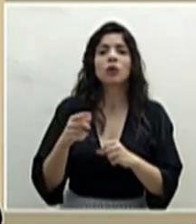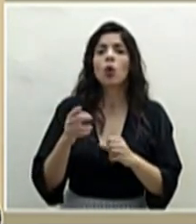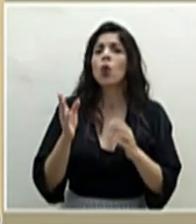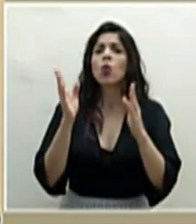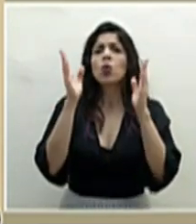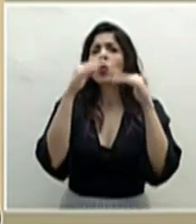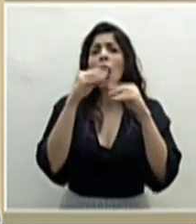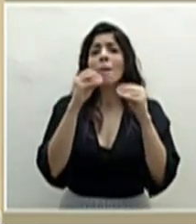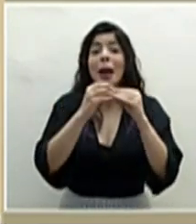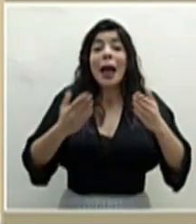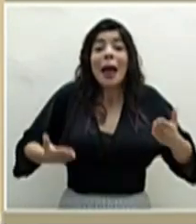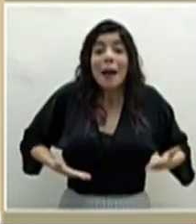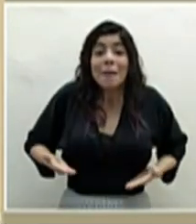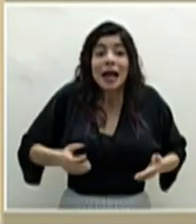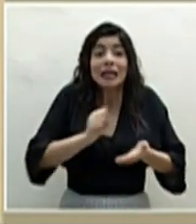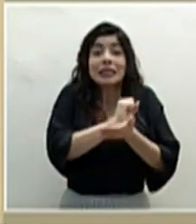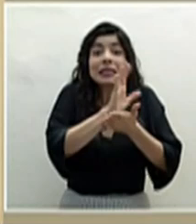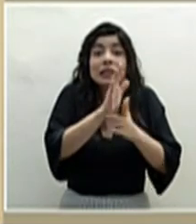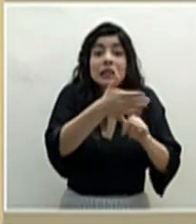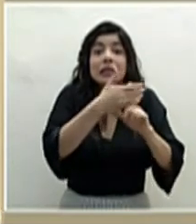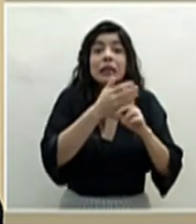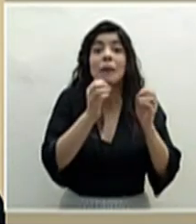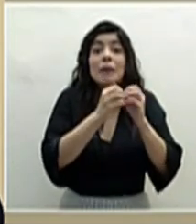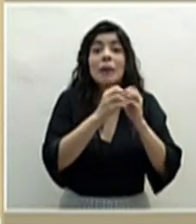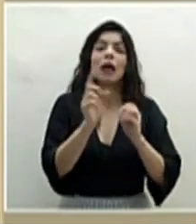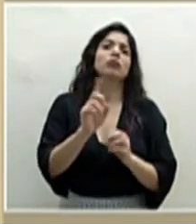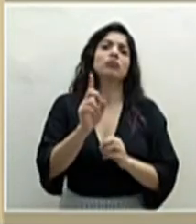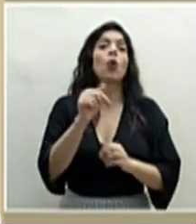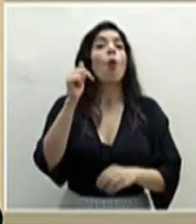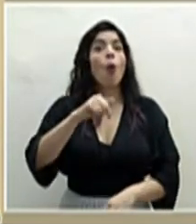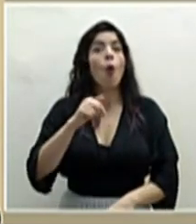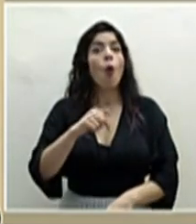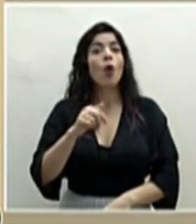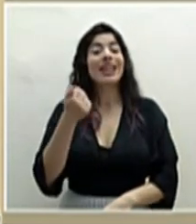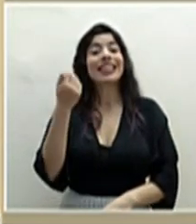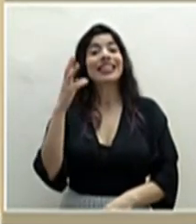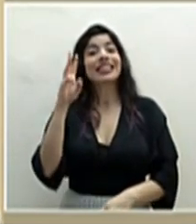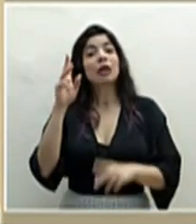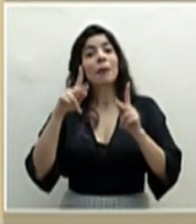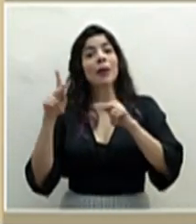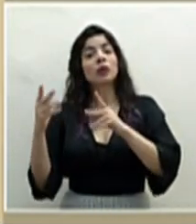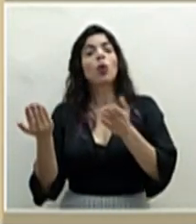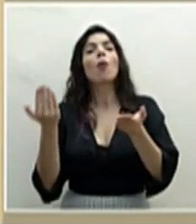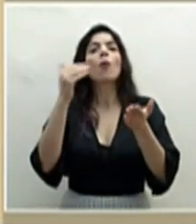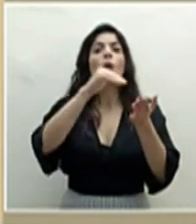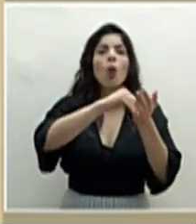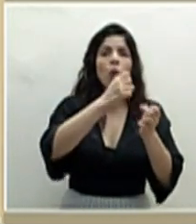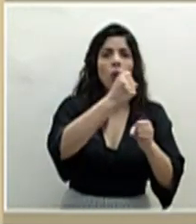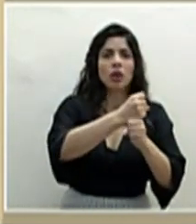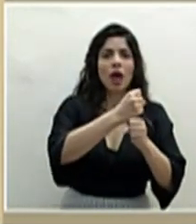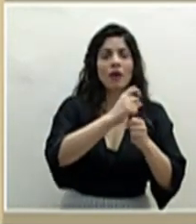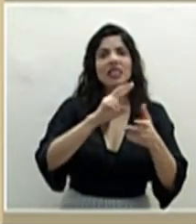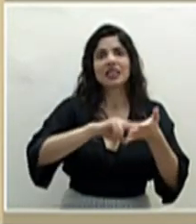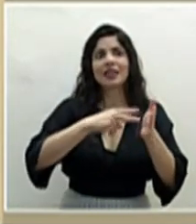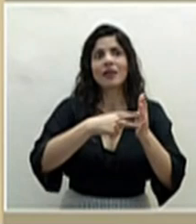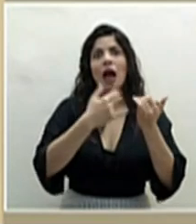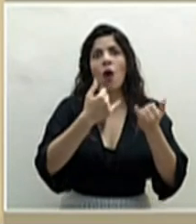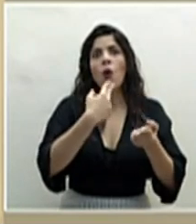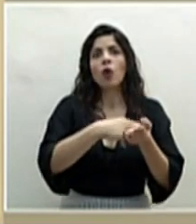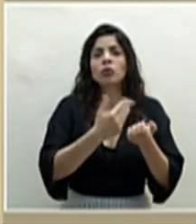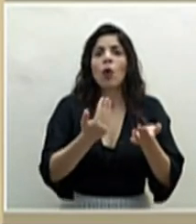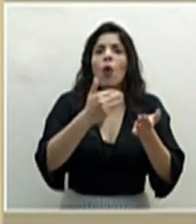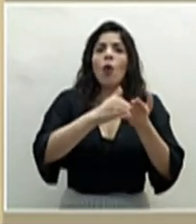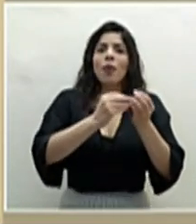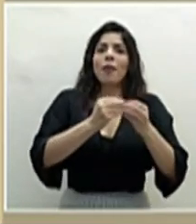del Hospital San Carlos en cuarentena, más bien hoy se reincorporaron 16 personas, así que se está fortaleciendo de nuevo